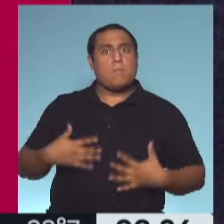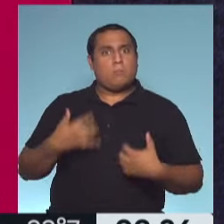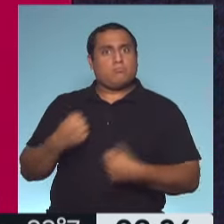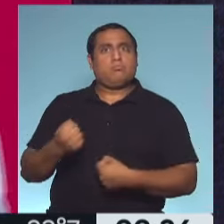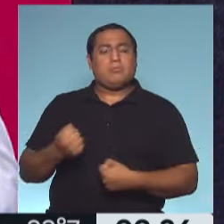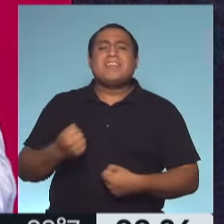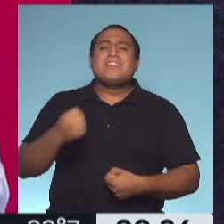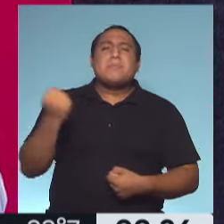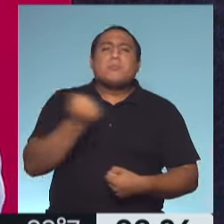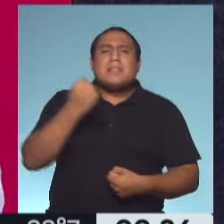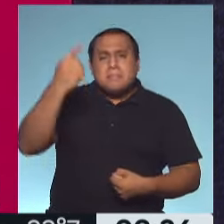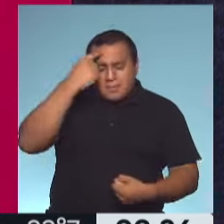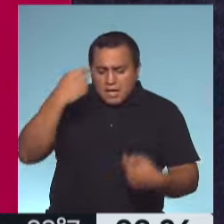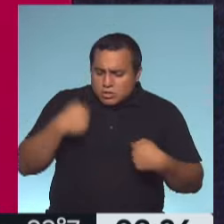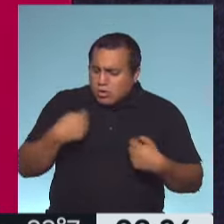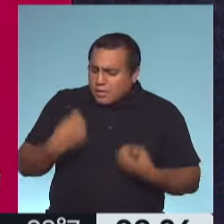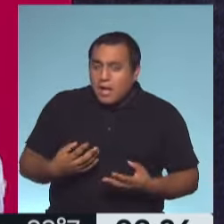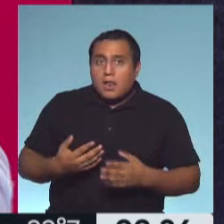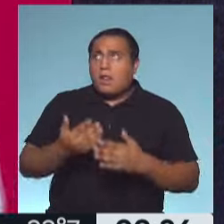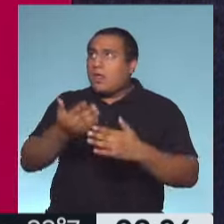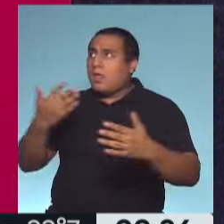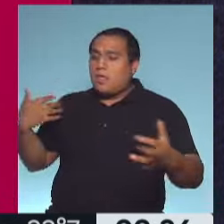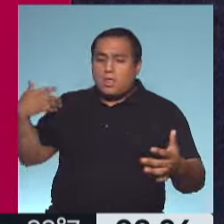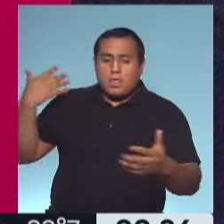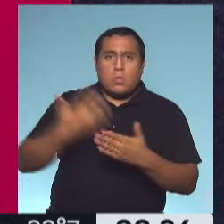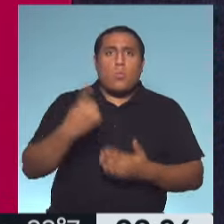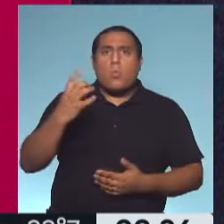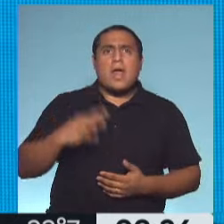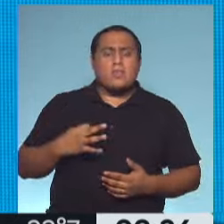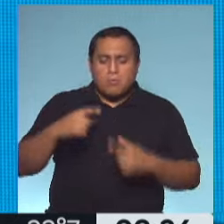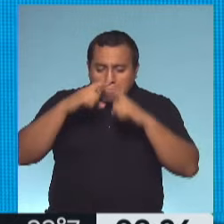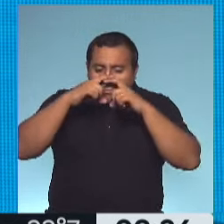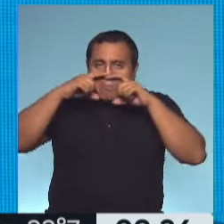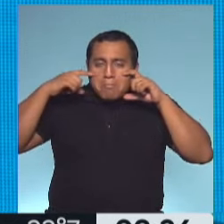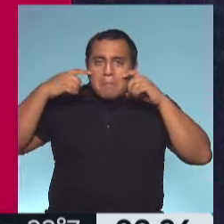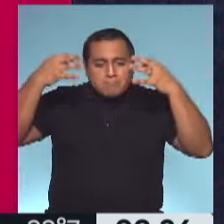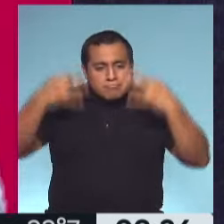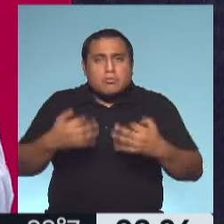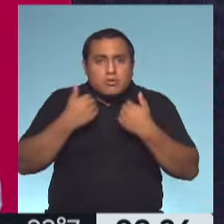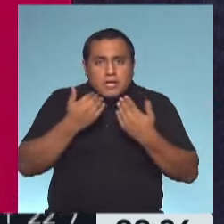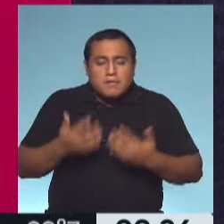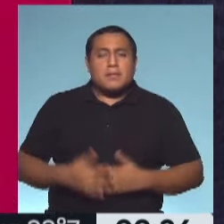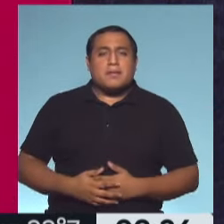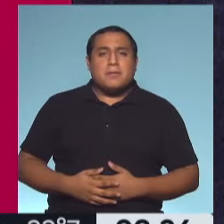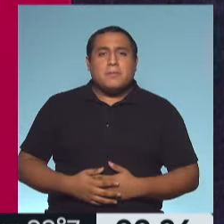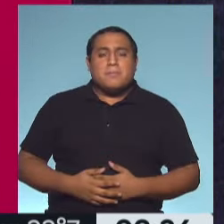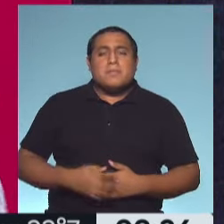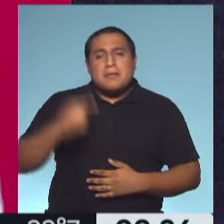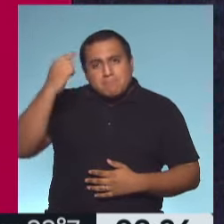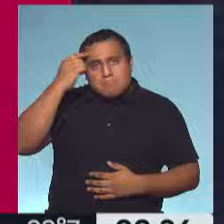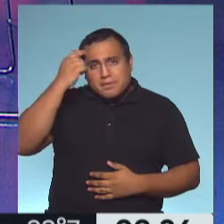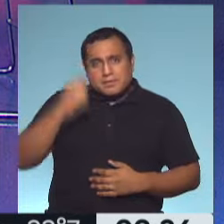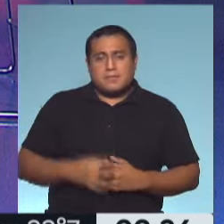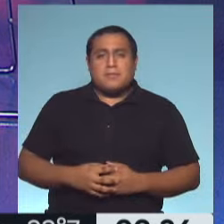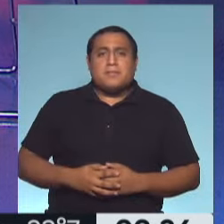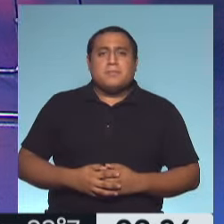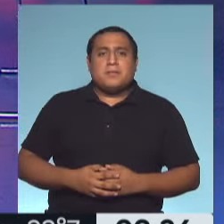con nosotros mismos. ¿Qué nos pasa? Que a un año no sabemos usar el tapabocas. Sí. Esto es lo que nos tenemos que preguntar. O ¿por qué no lo